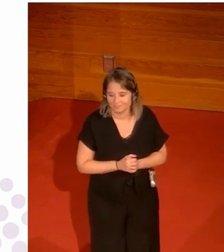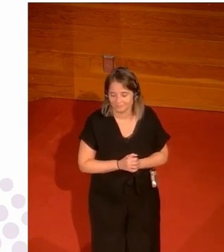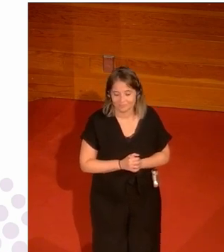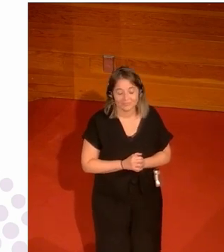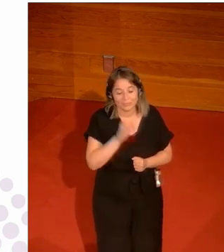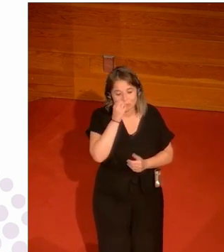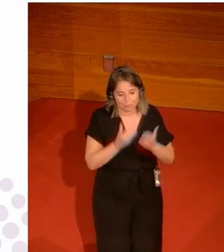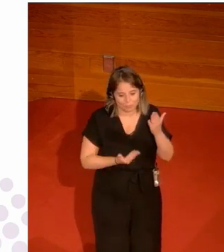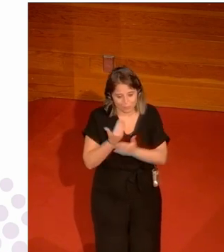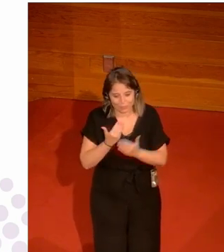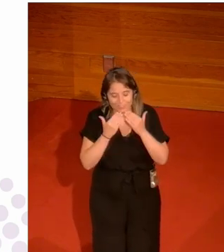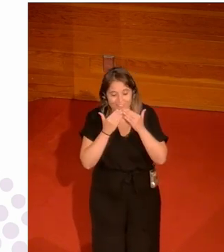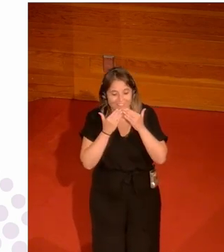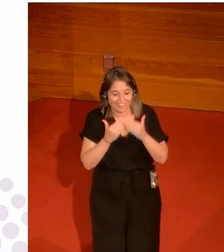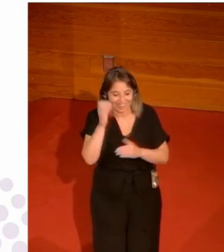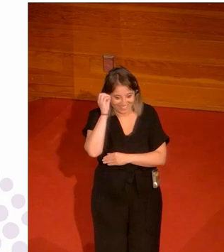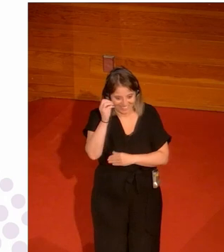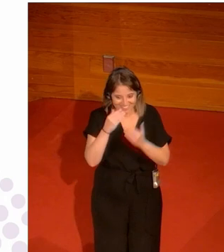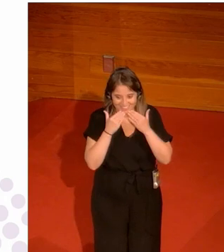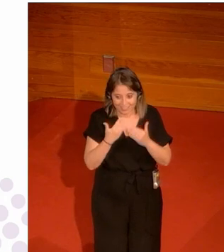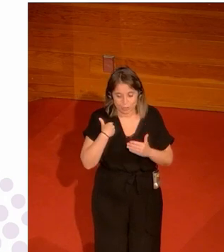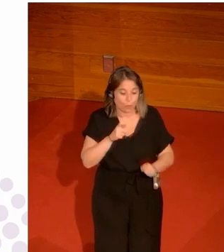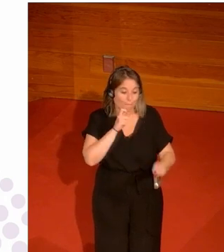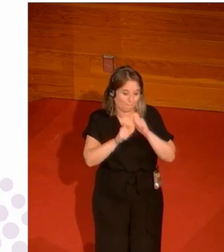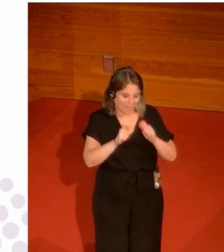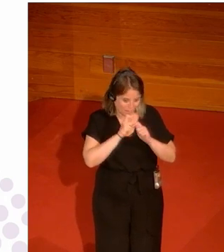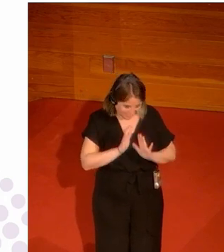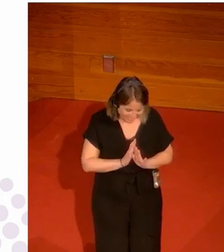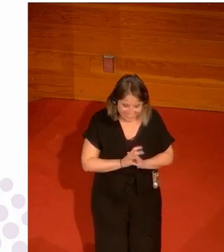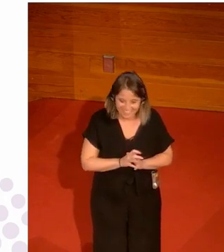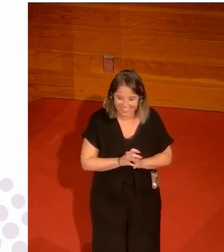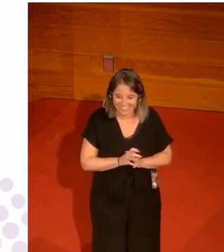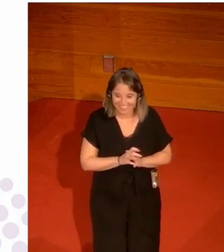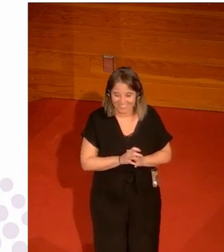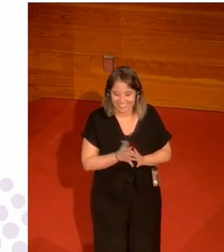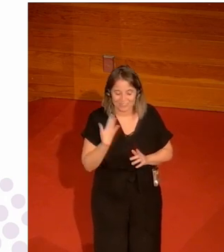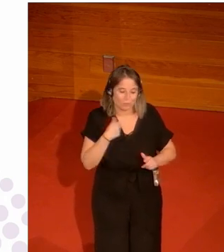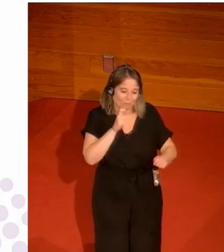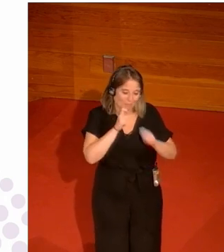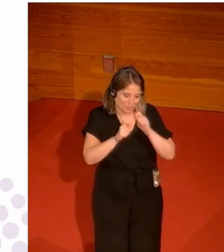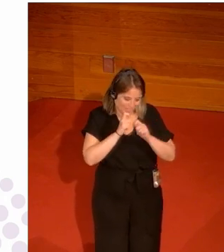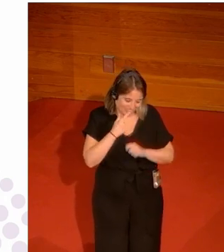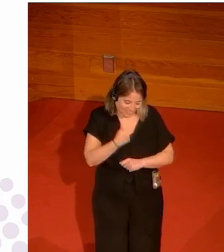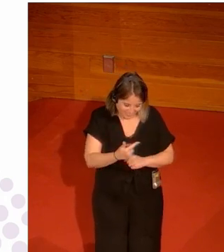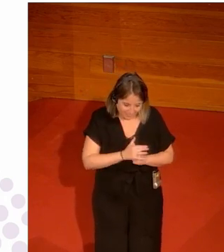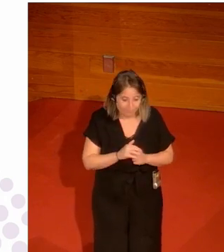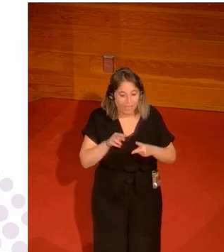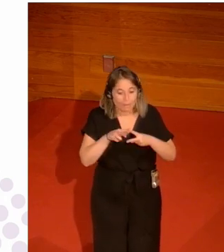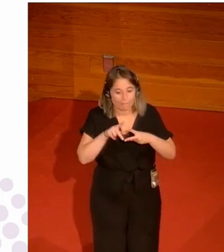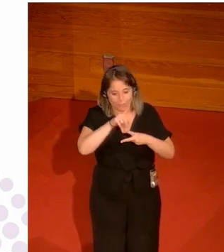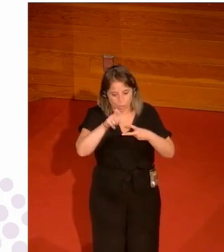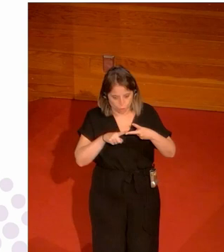buenos días gracias por tu charla soy periodista lo quiero dejar empezando por ahí te quería hacer dos